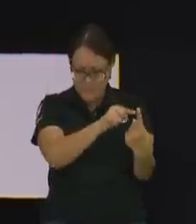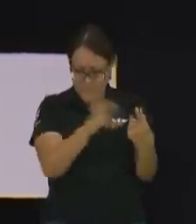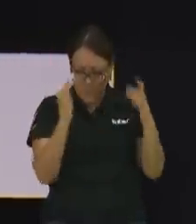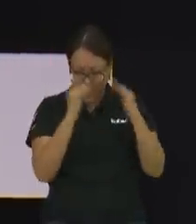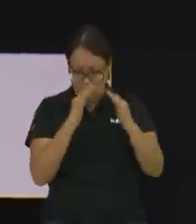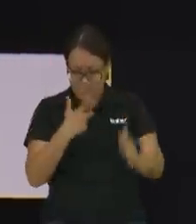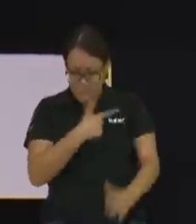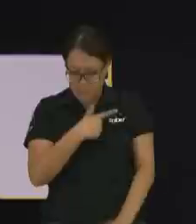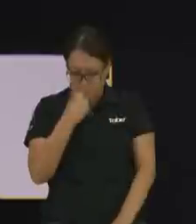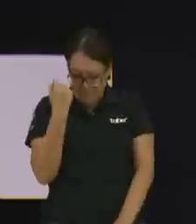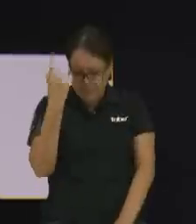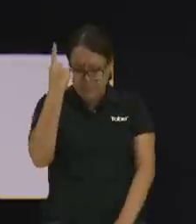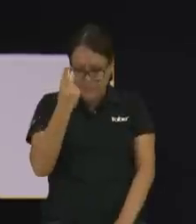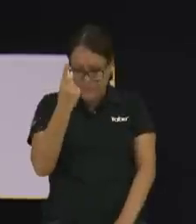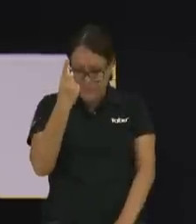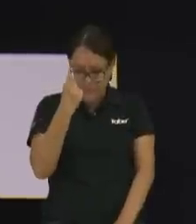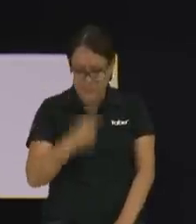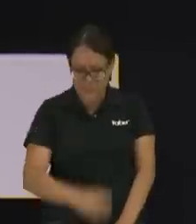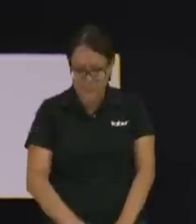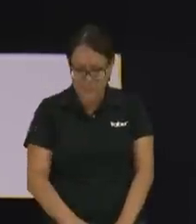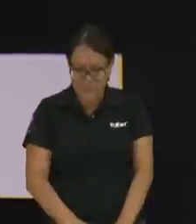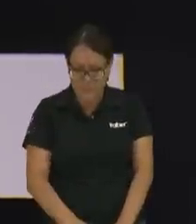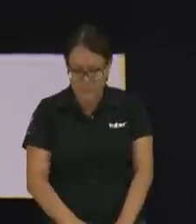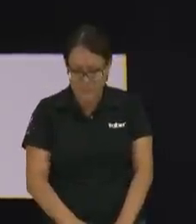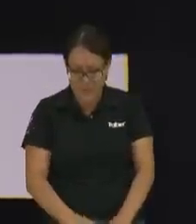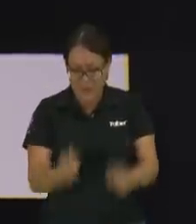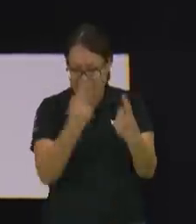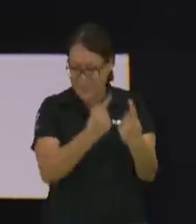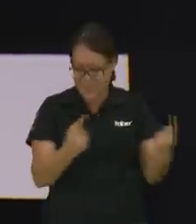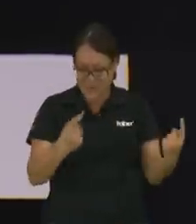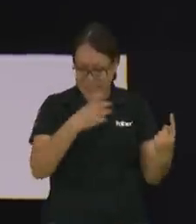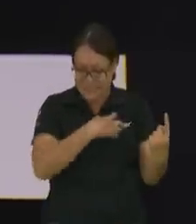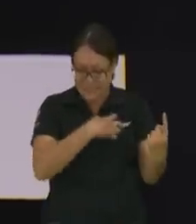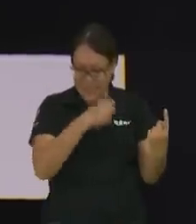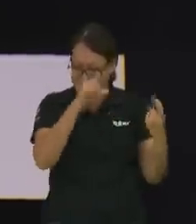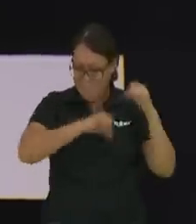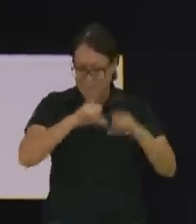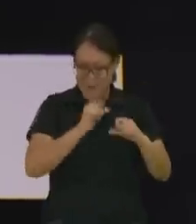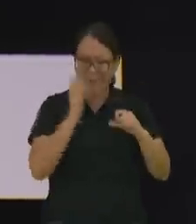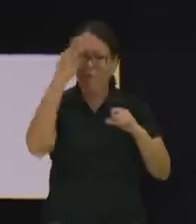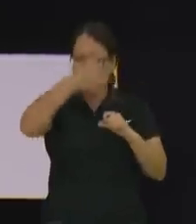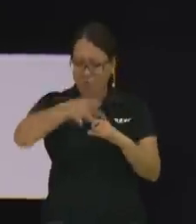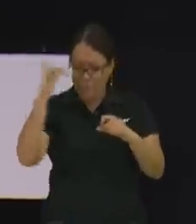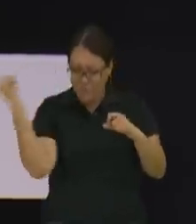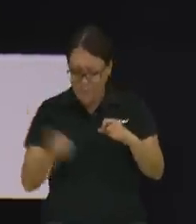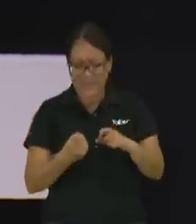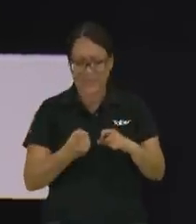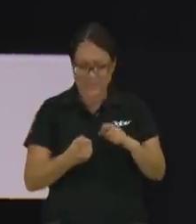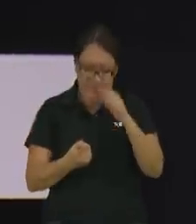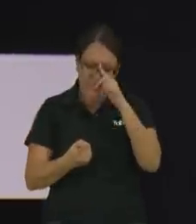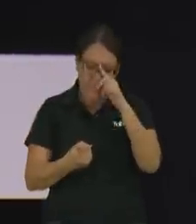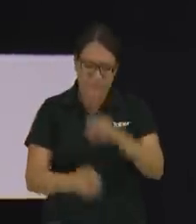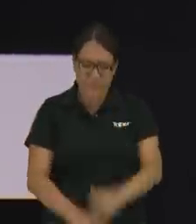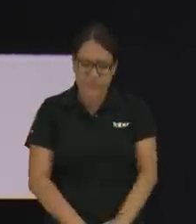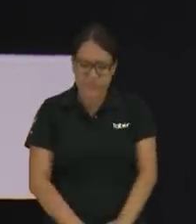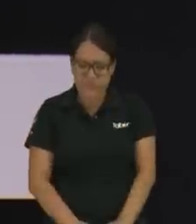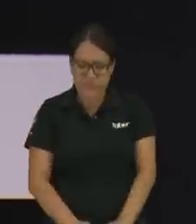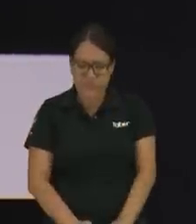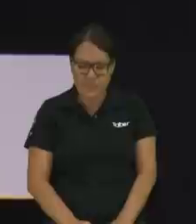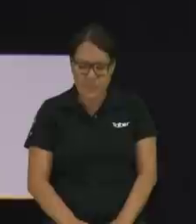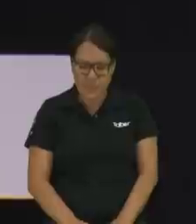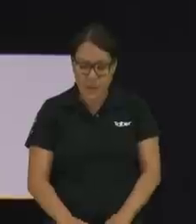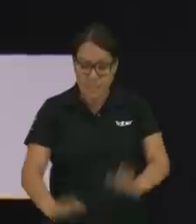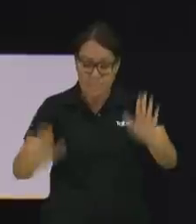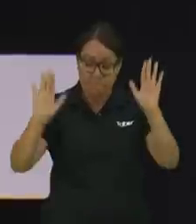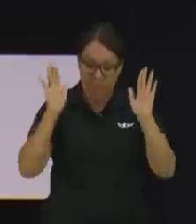entenderemos señor que espinos y lazos hay en el camino del perverso el que se porta mal el que